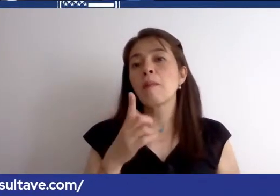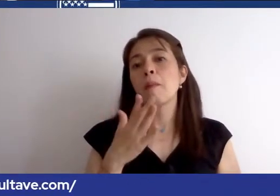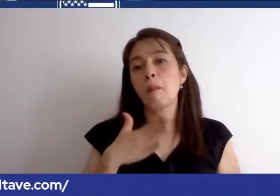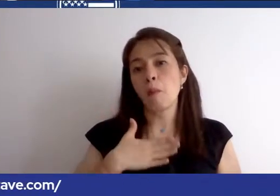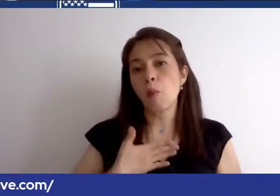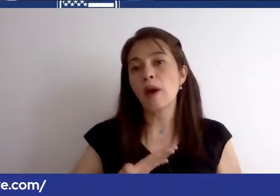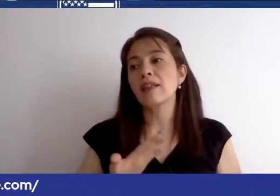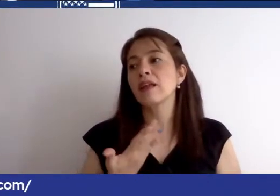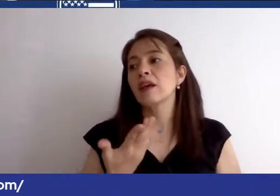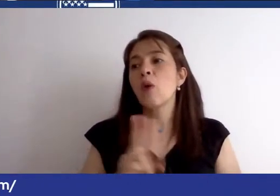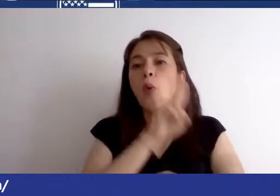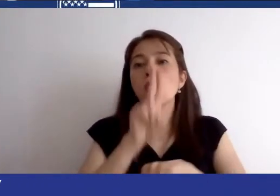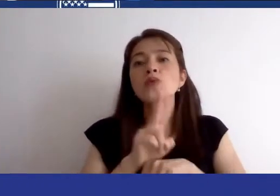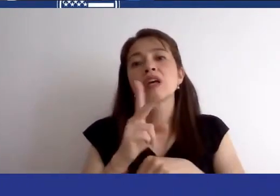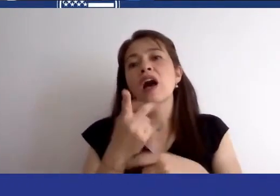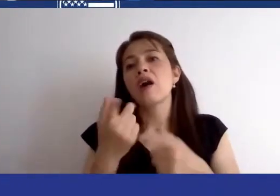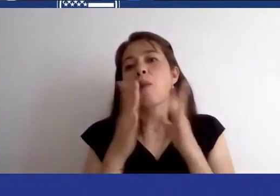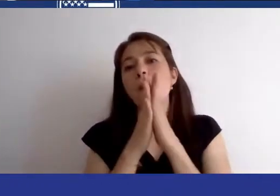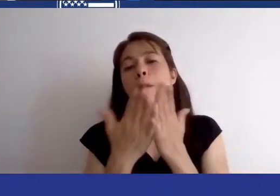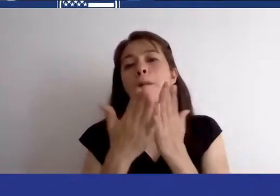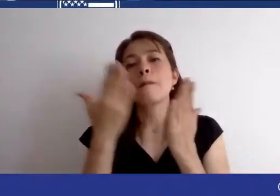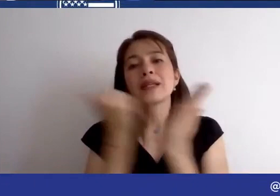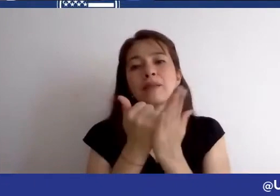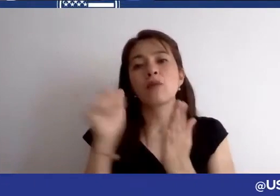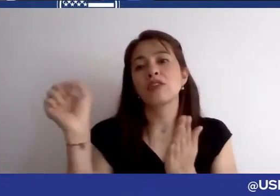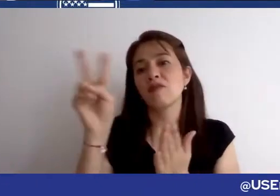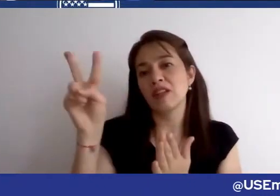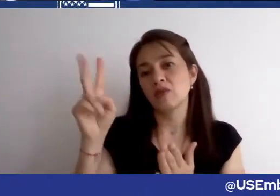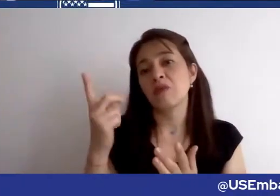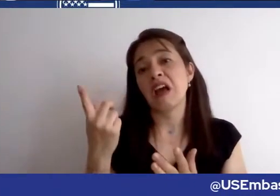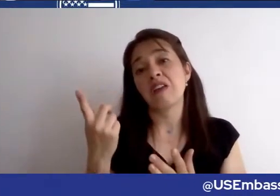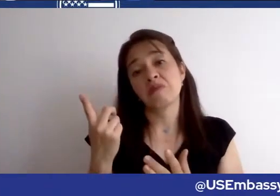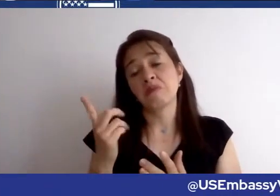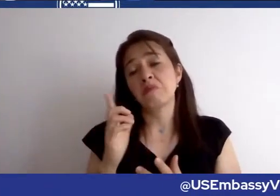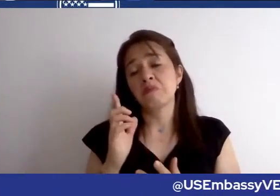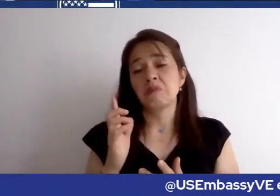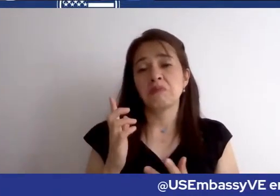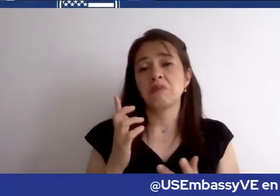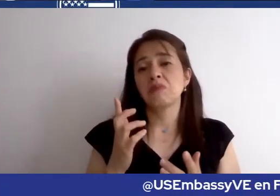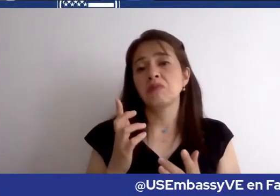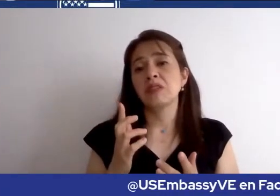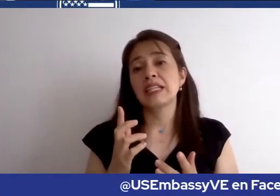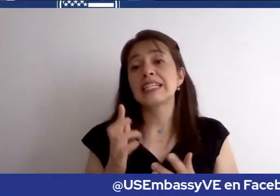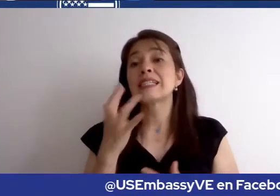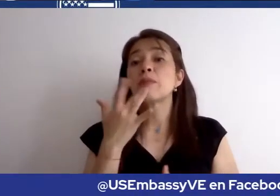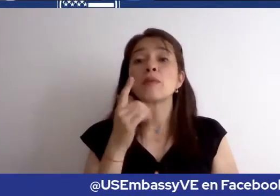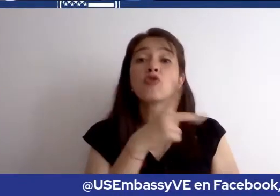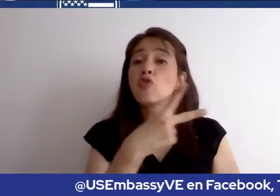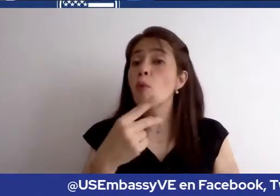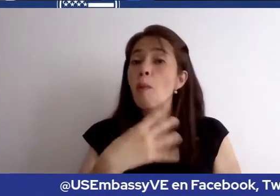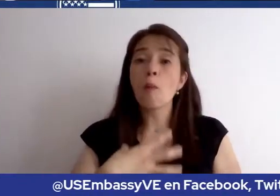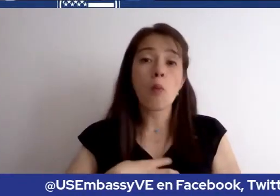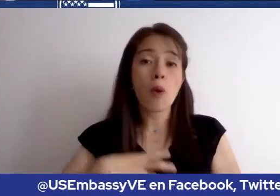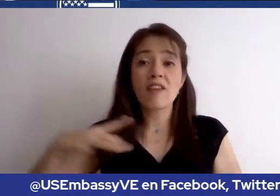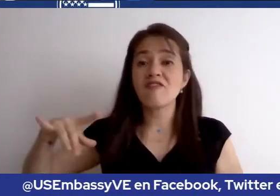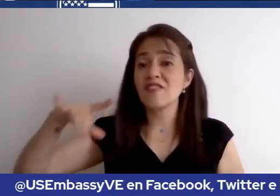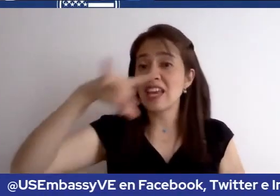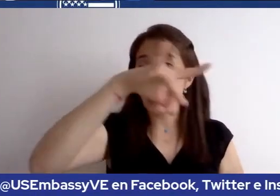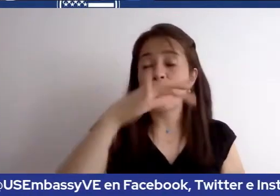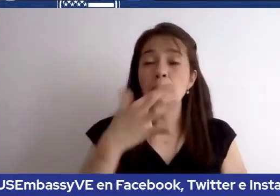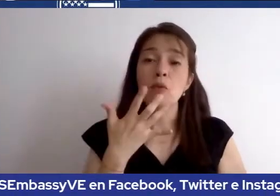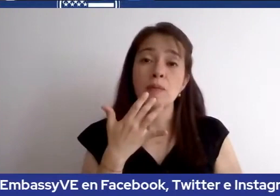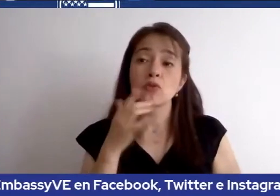venezolano o de otro país para hacerlo. Si no es posible porque no tiene un